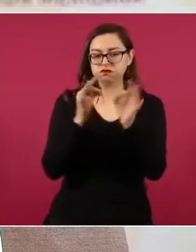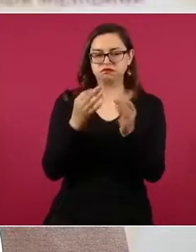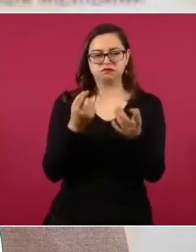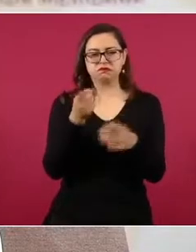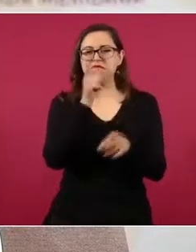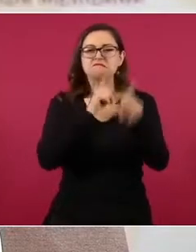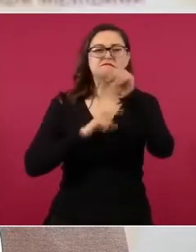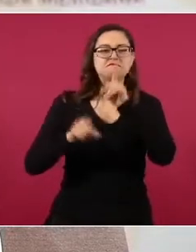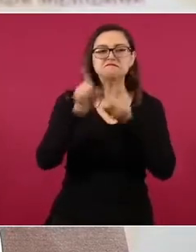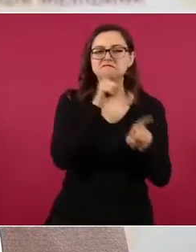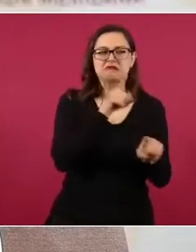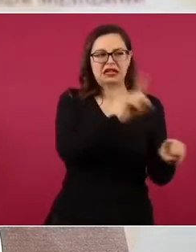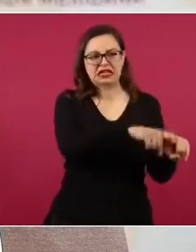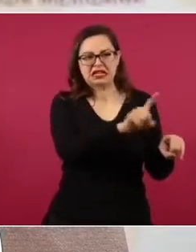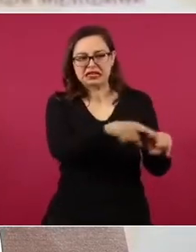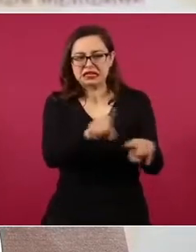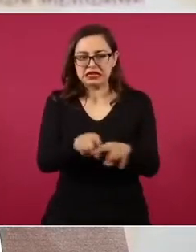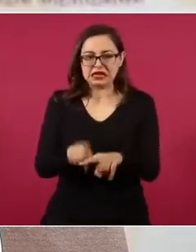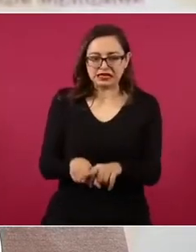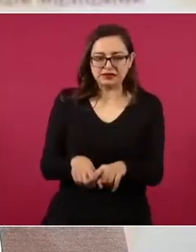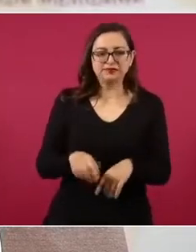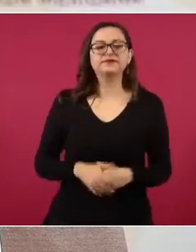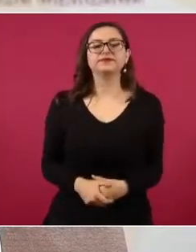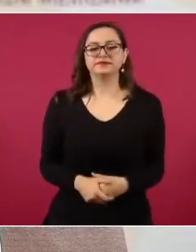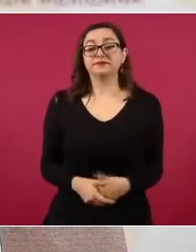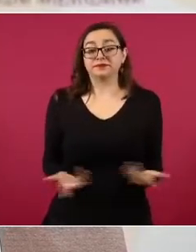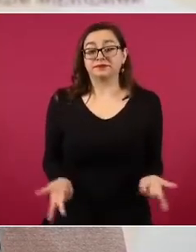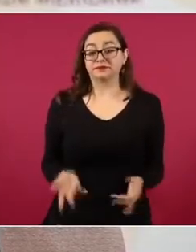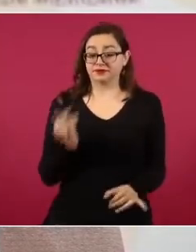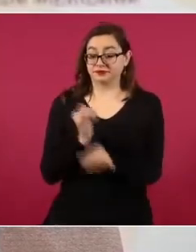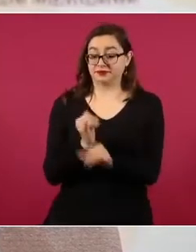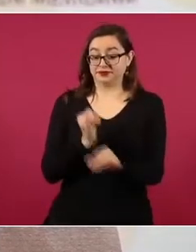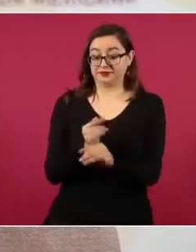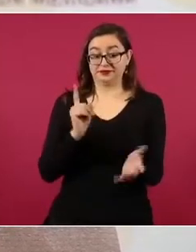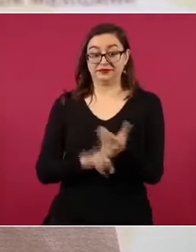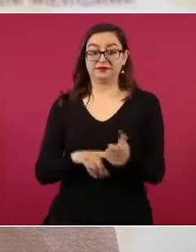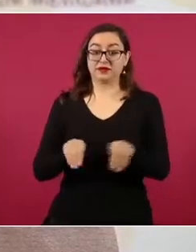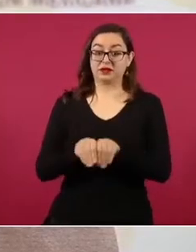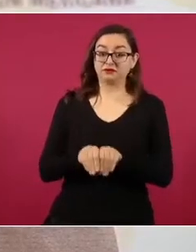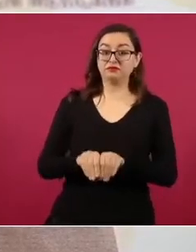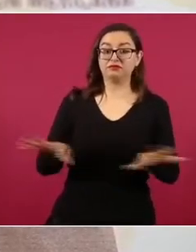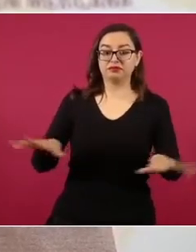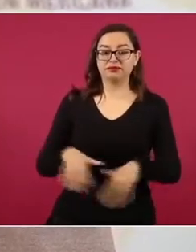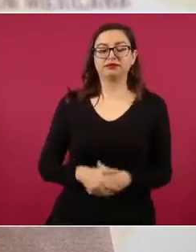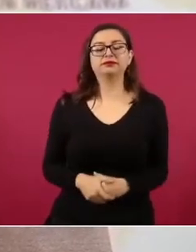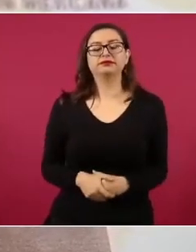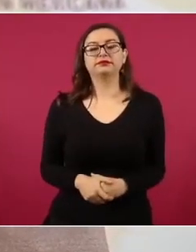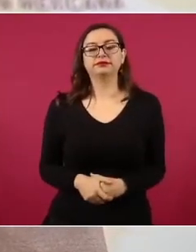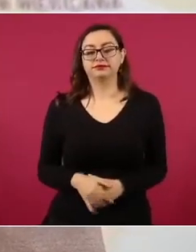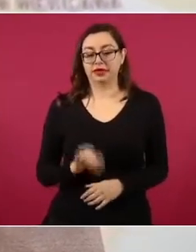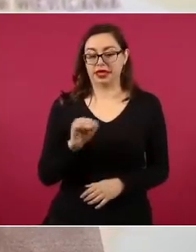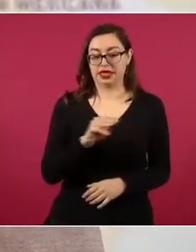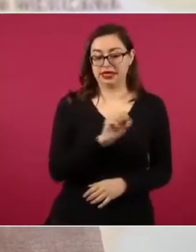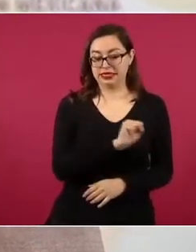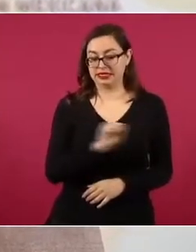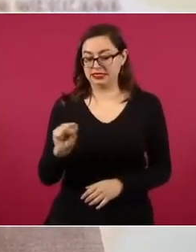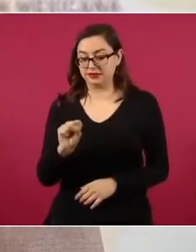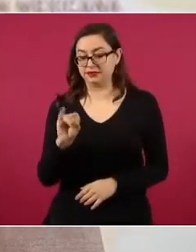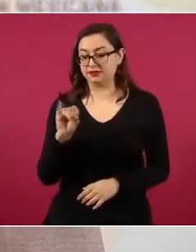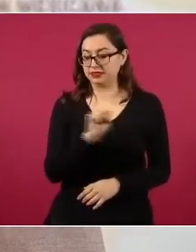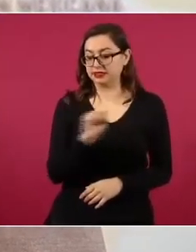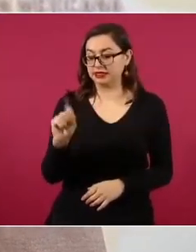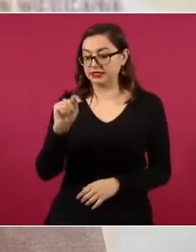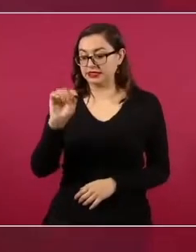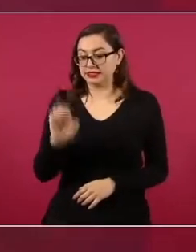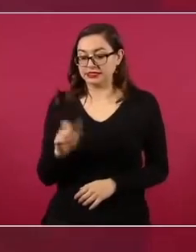una que circuló bastante en las redes sociales. Falso que pensiones del IMSS e ISTE serán utilizados